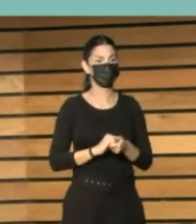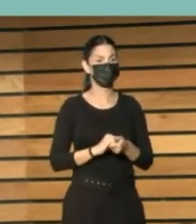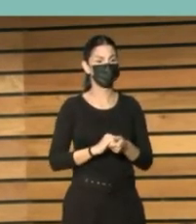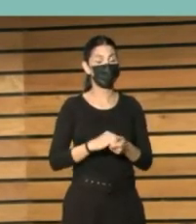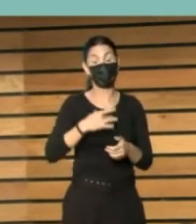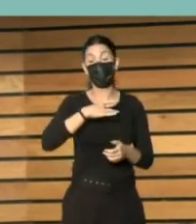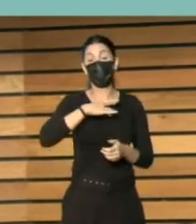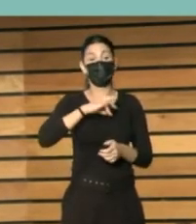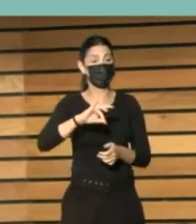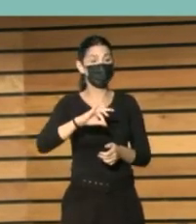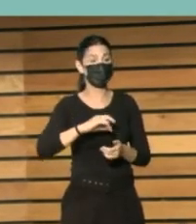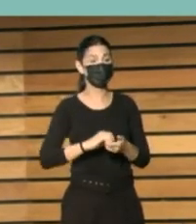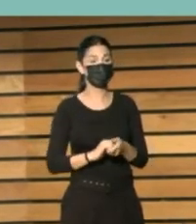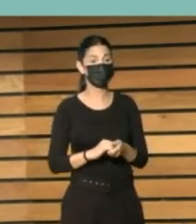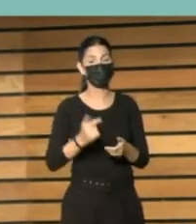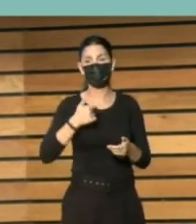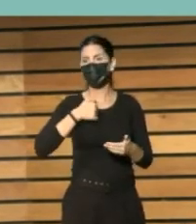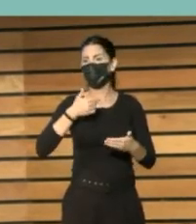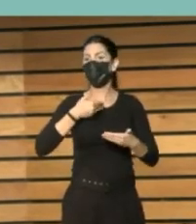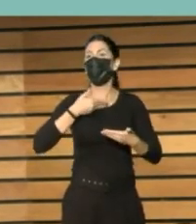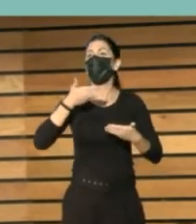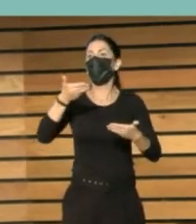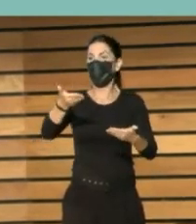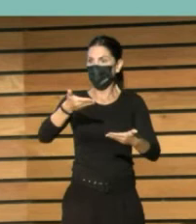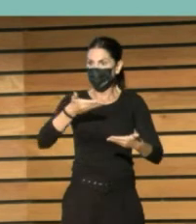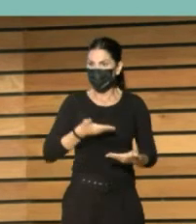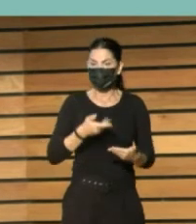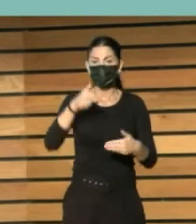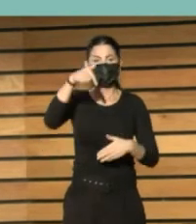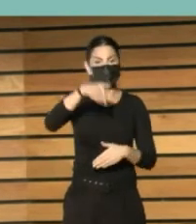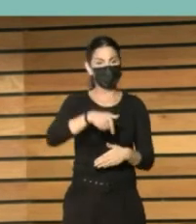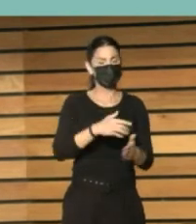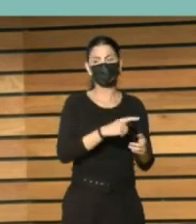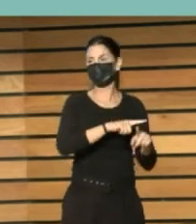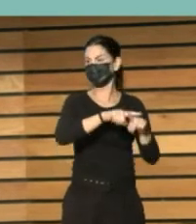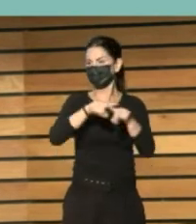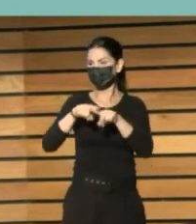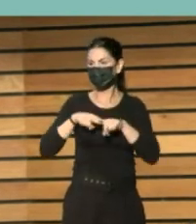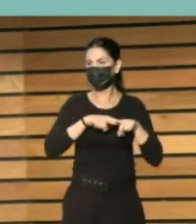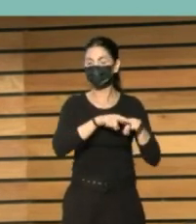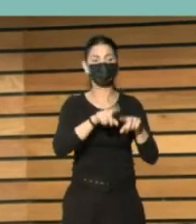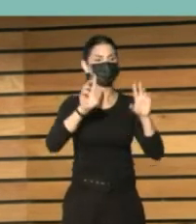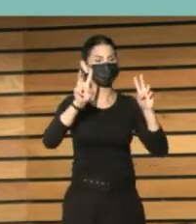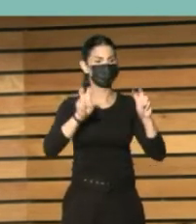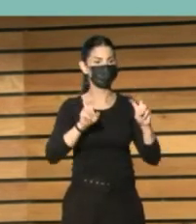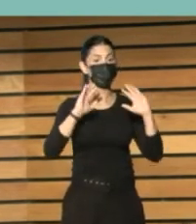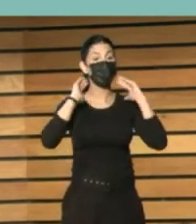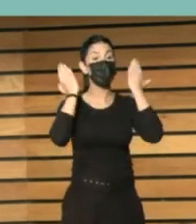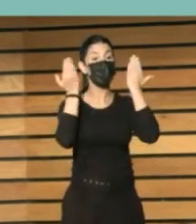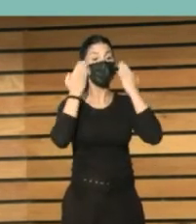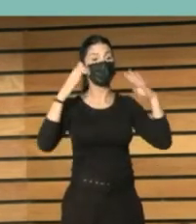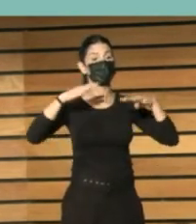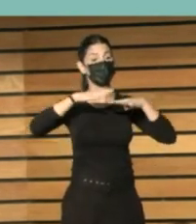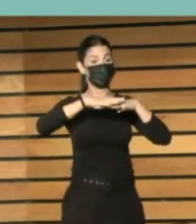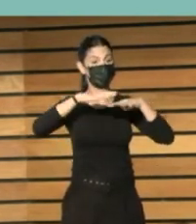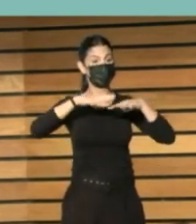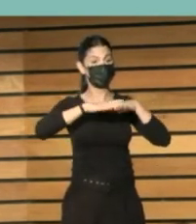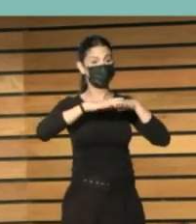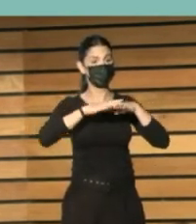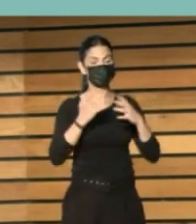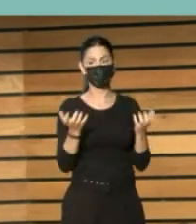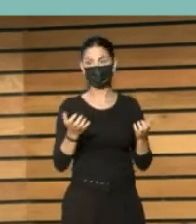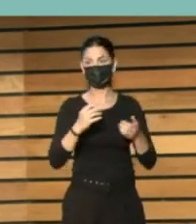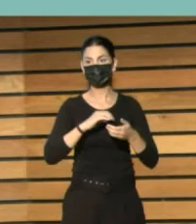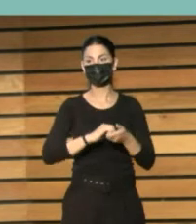Puede ser. Y os invito, y esto es una invitación sobre todo a quienes compartís este congreso en redes, a que hagáis, yo lo he